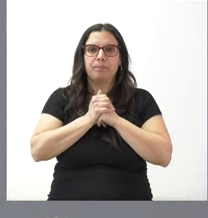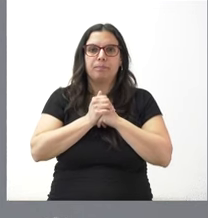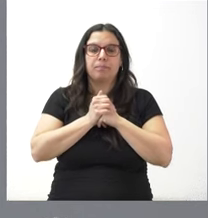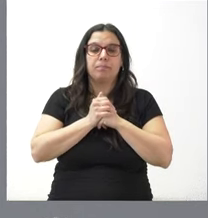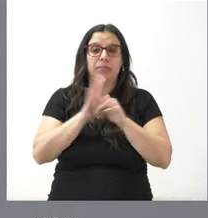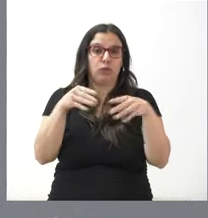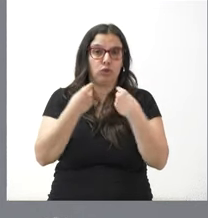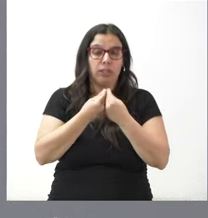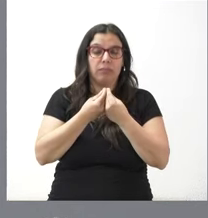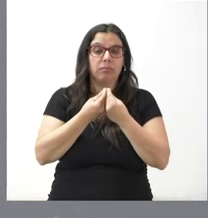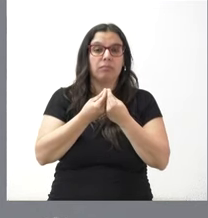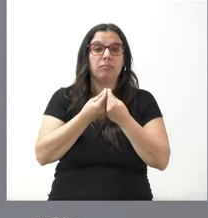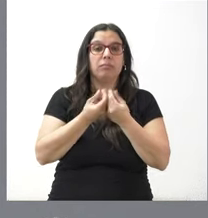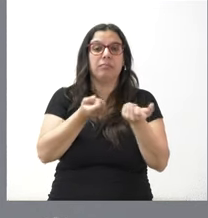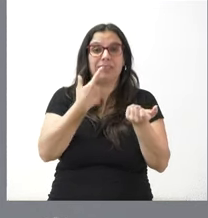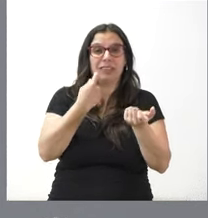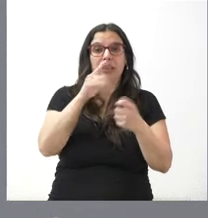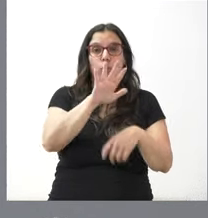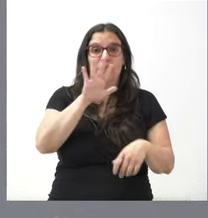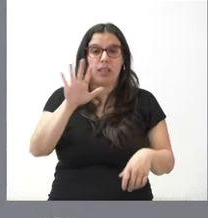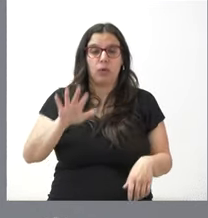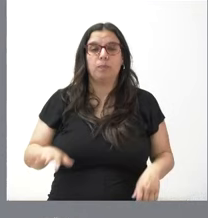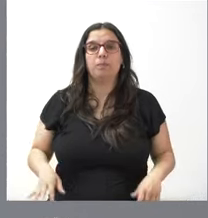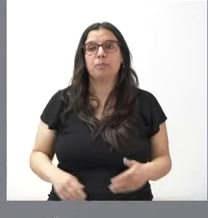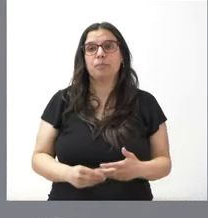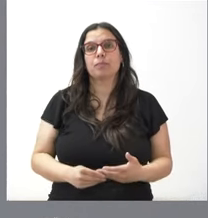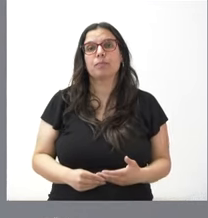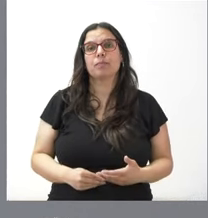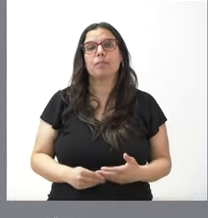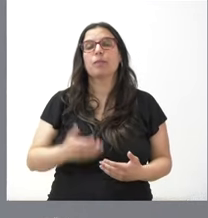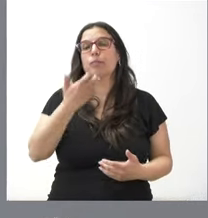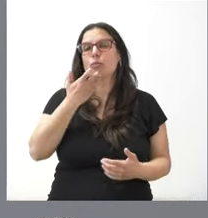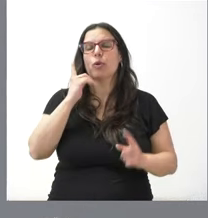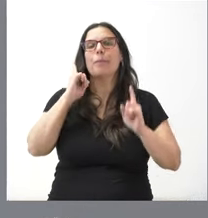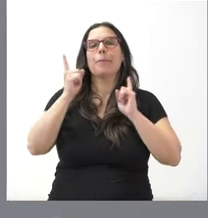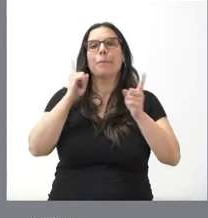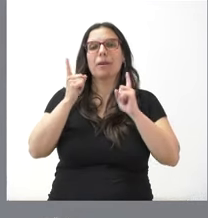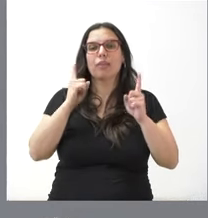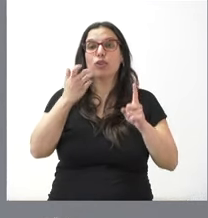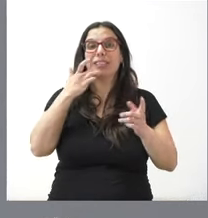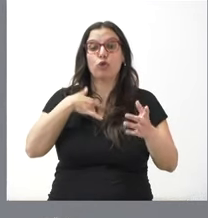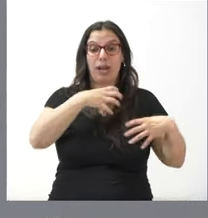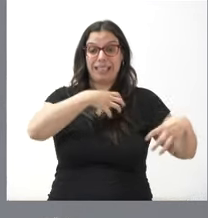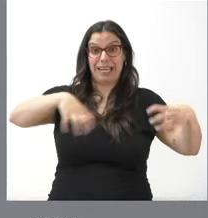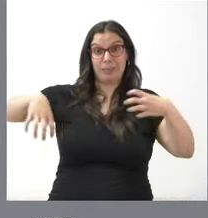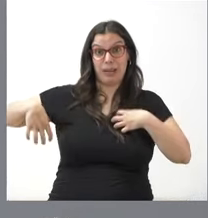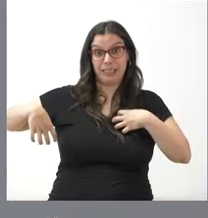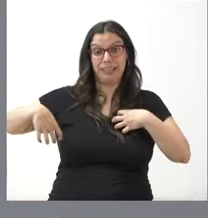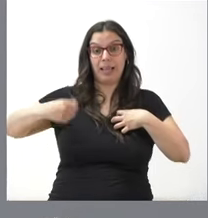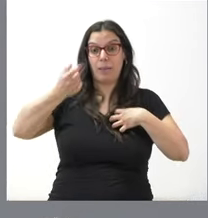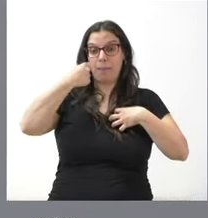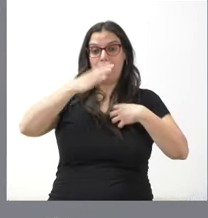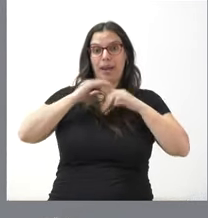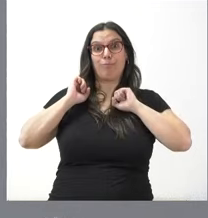principios activos. Incluye la prevención del rechazo de órganos después del trasplante, los